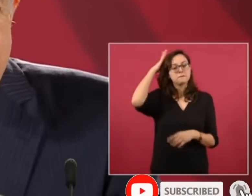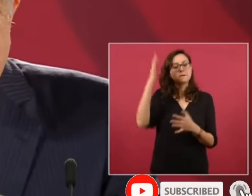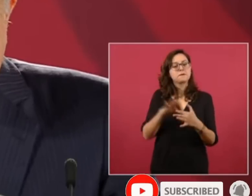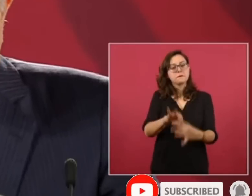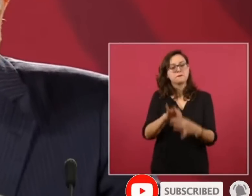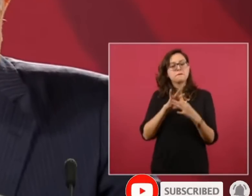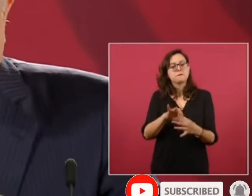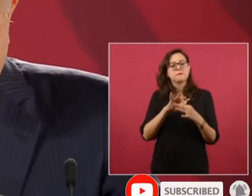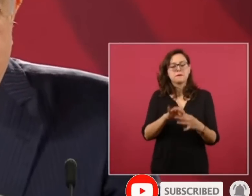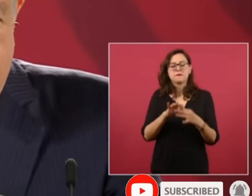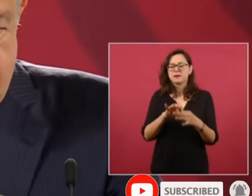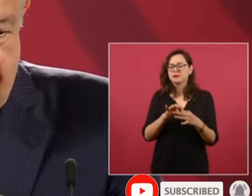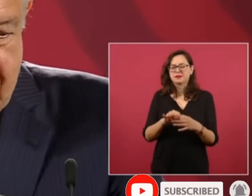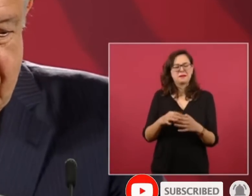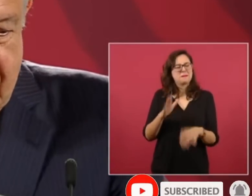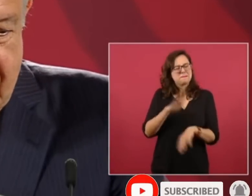más